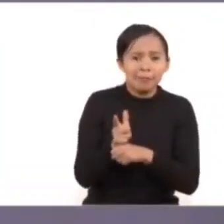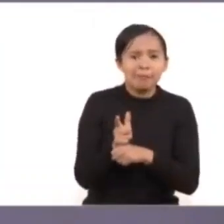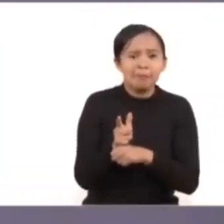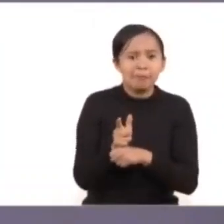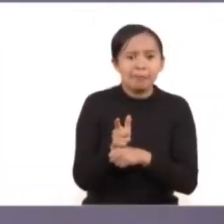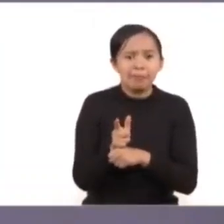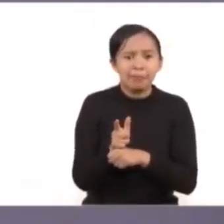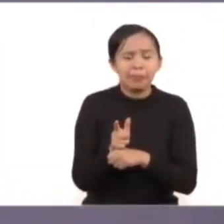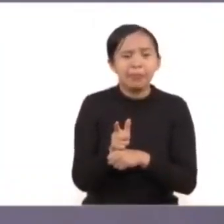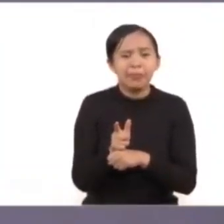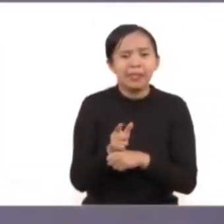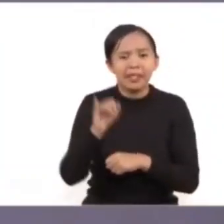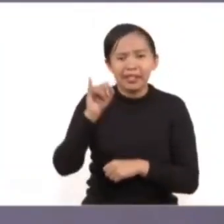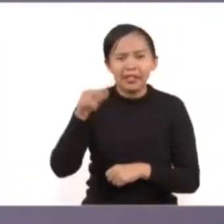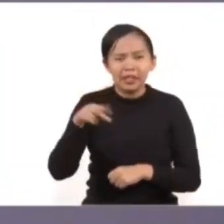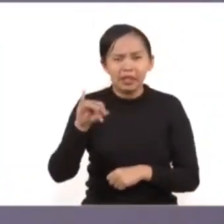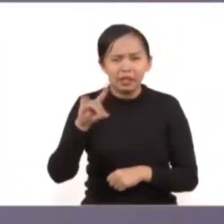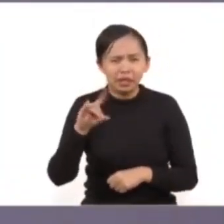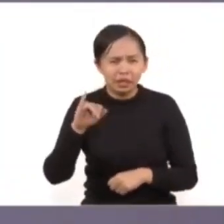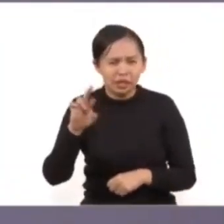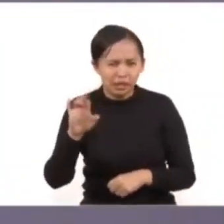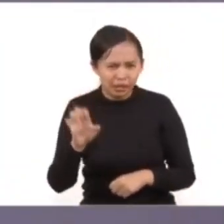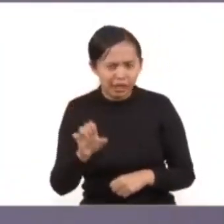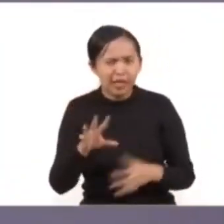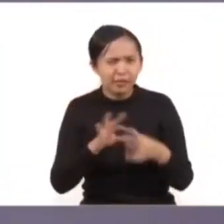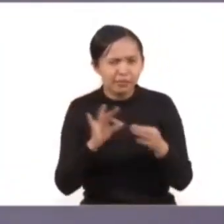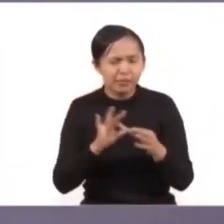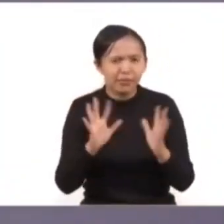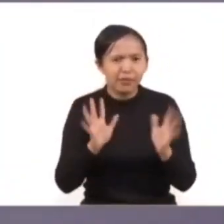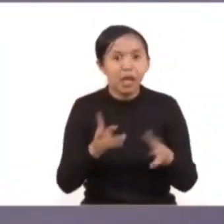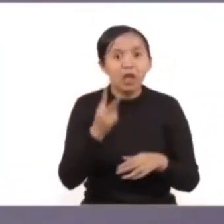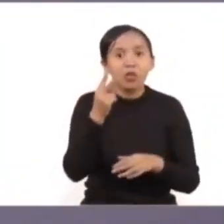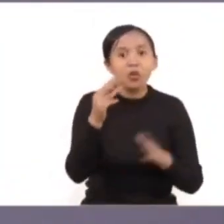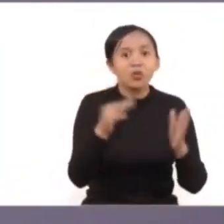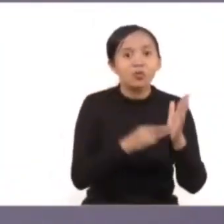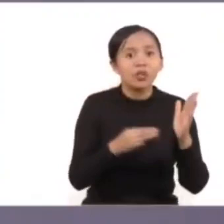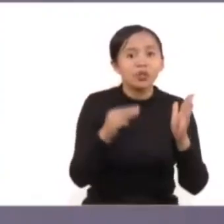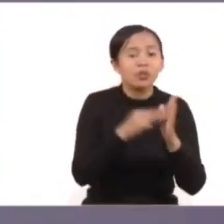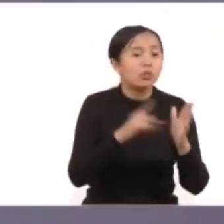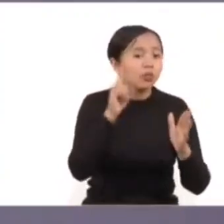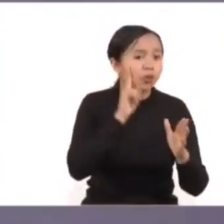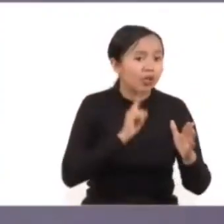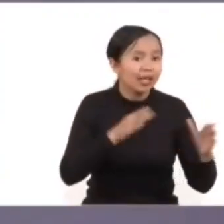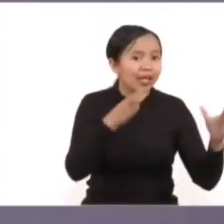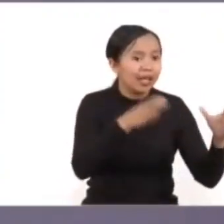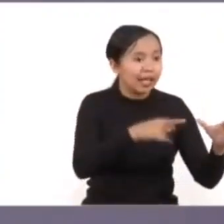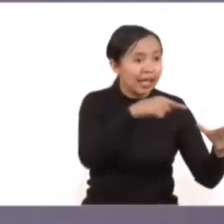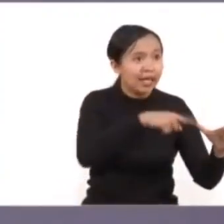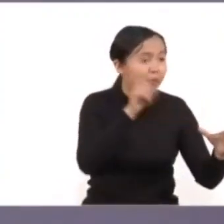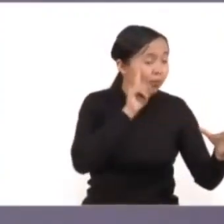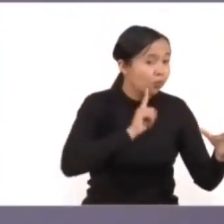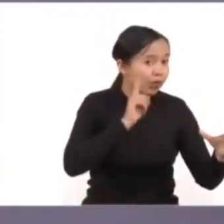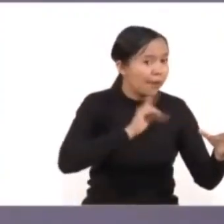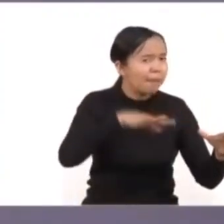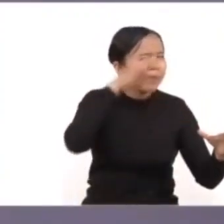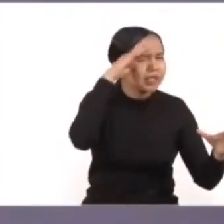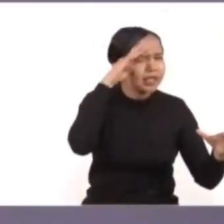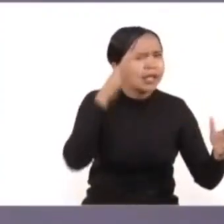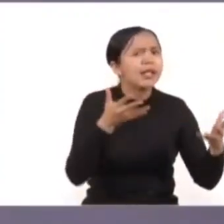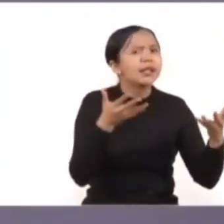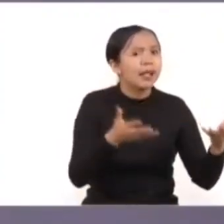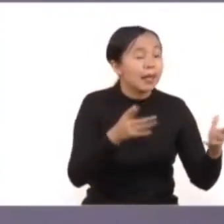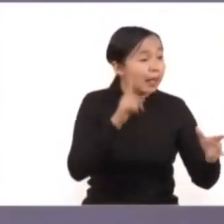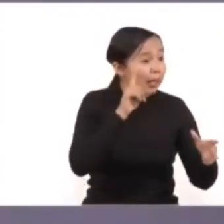y lo dice la Endire de manera muy clara, dos millones de mujeres en este país todavía piensan que